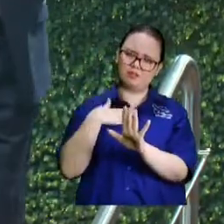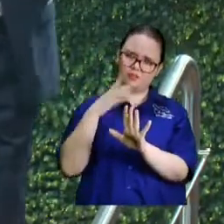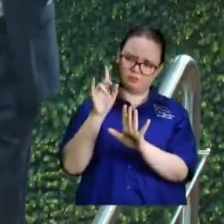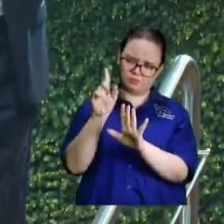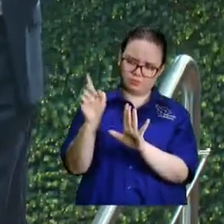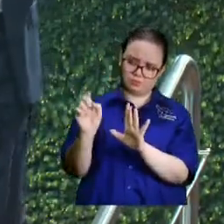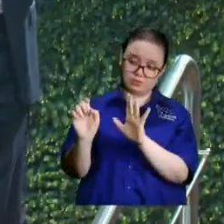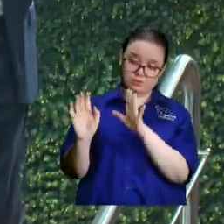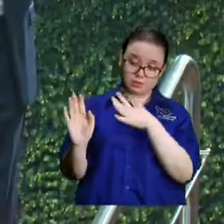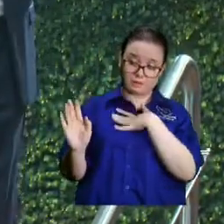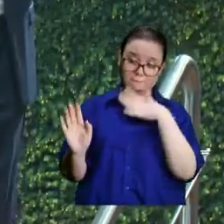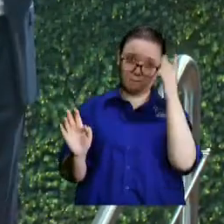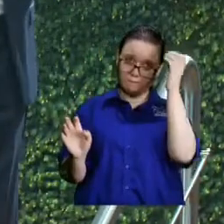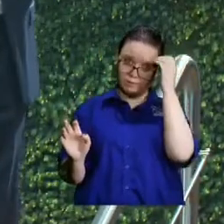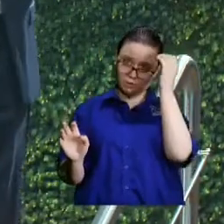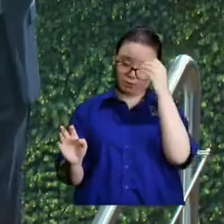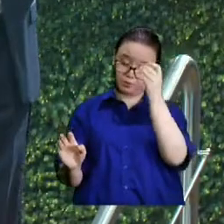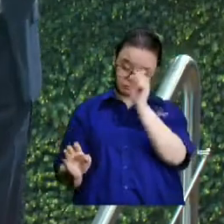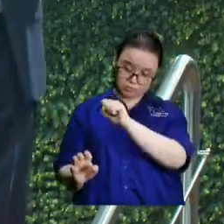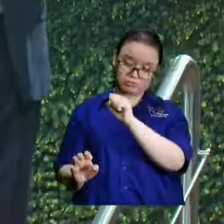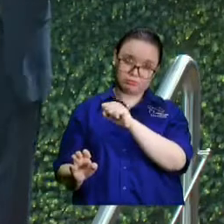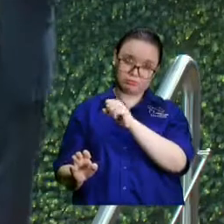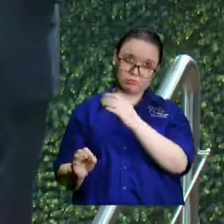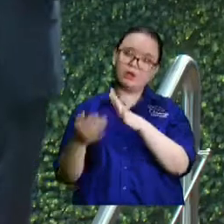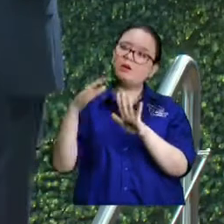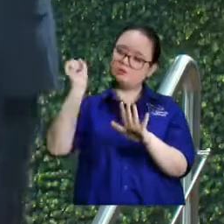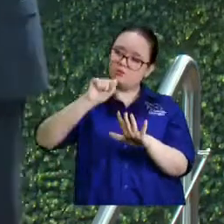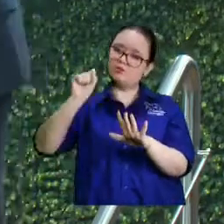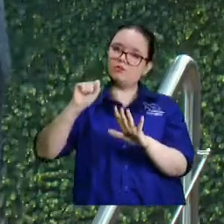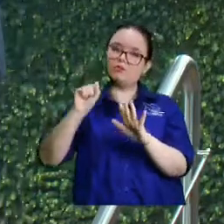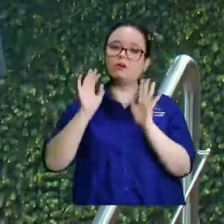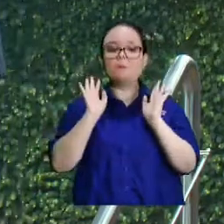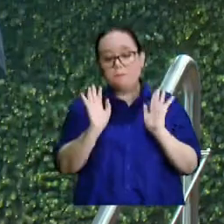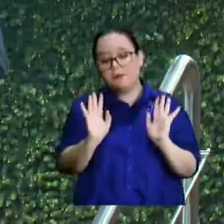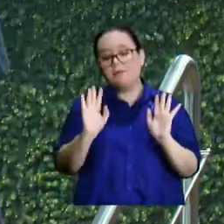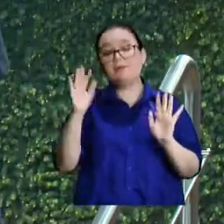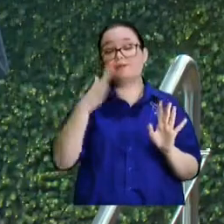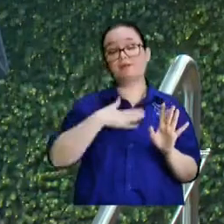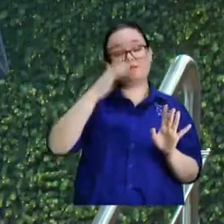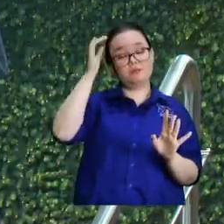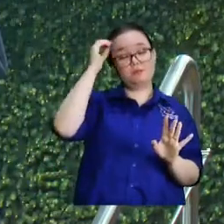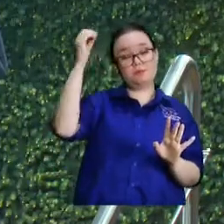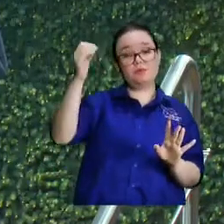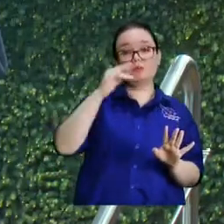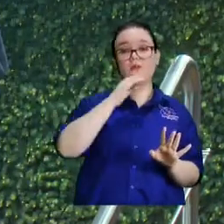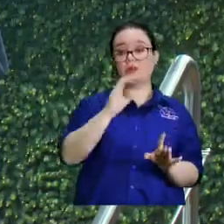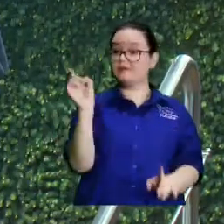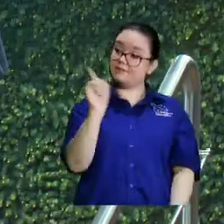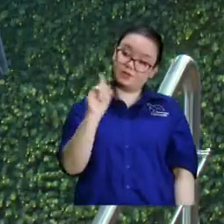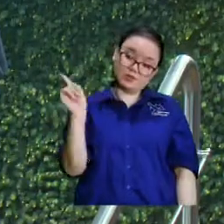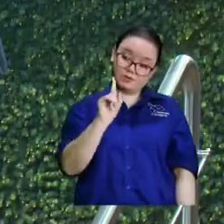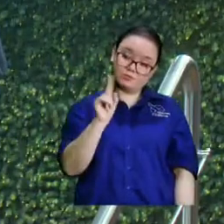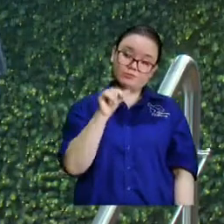mi opinión para eso me llamaste ¿sí o no? sí me dijo pues yo mi opinión es que no es que no es correcto